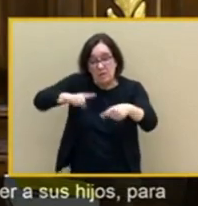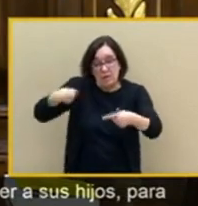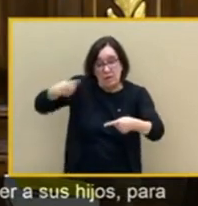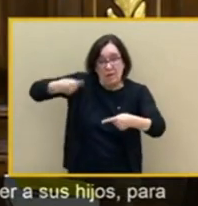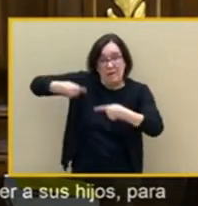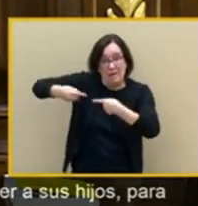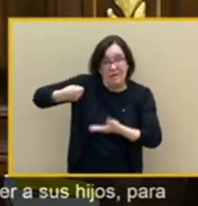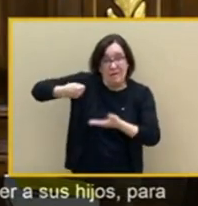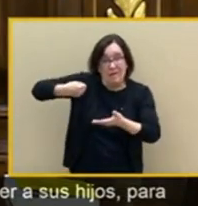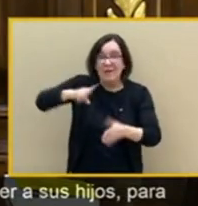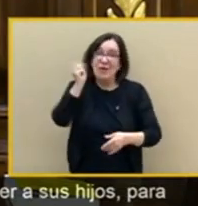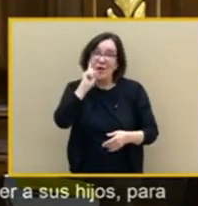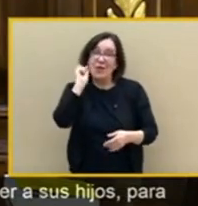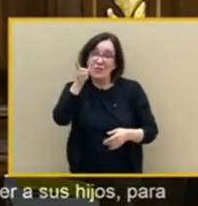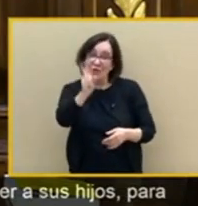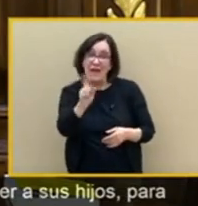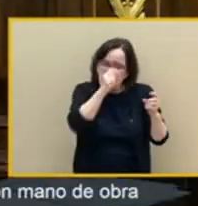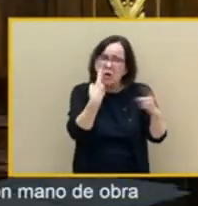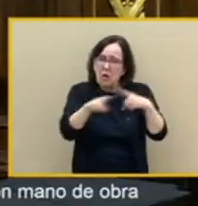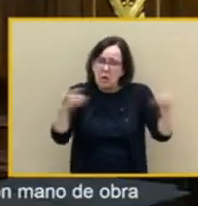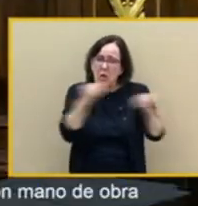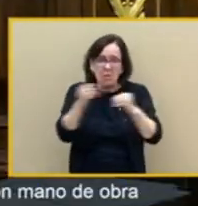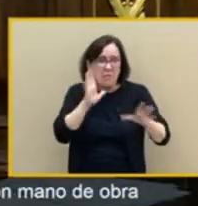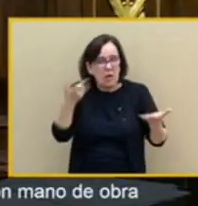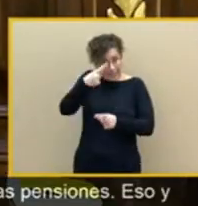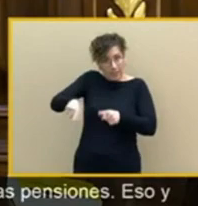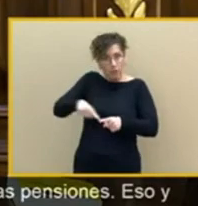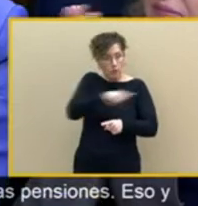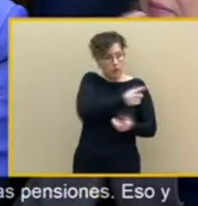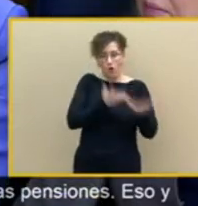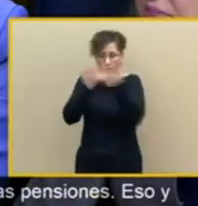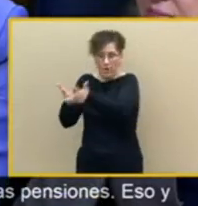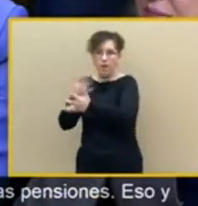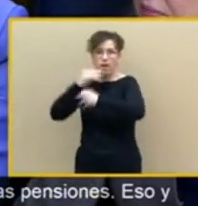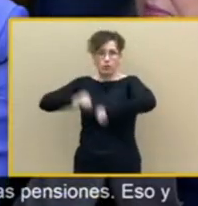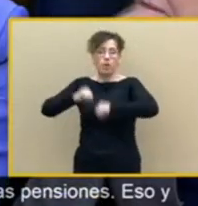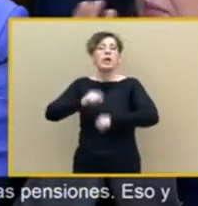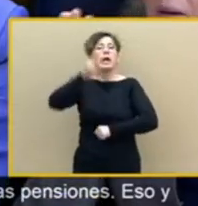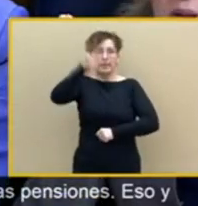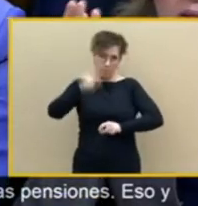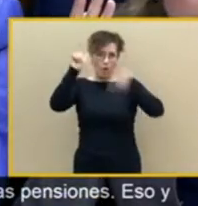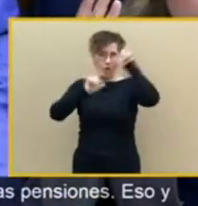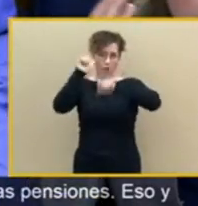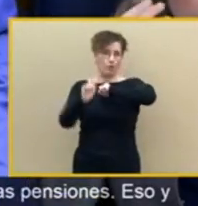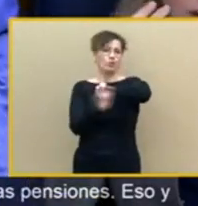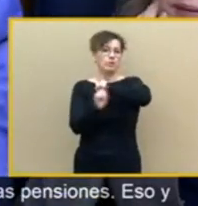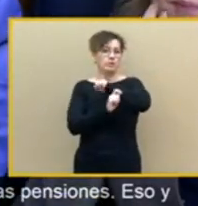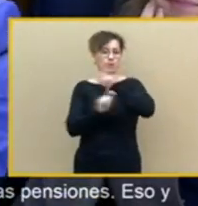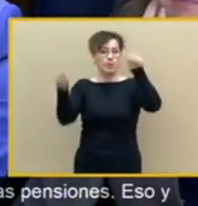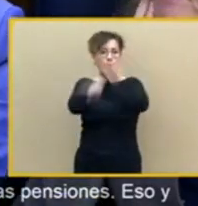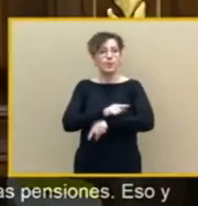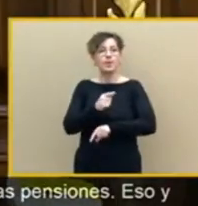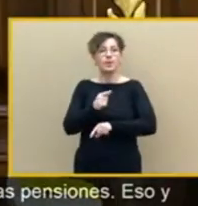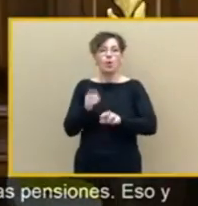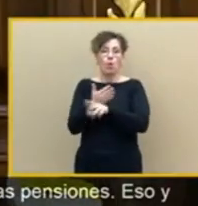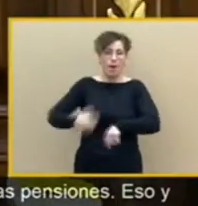tiene que tener memoria tiene para dar y tomar pero es que ni al caso o sea